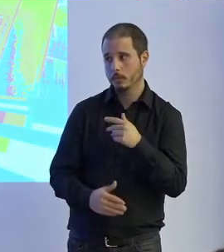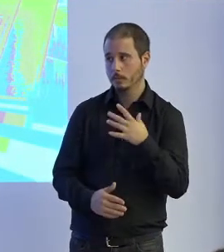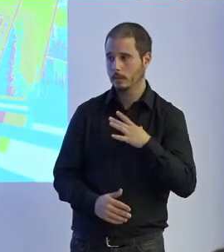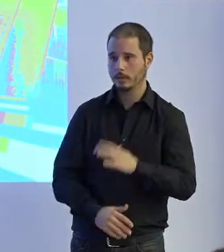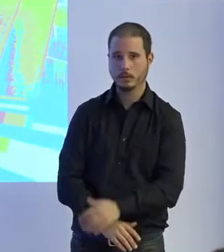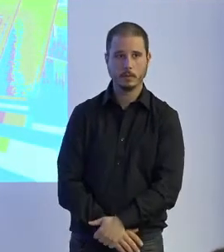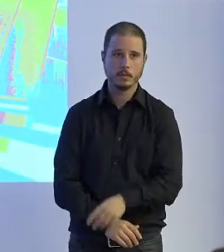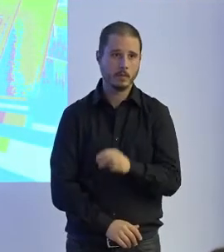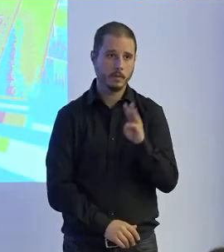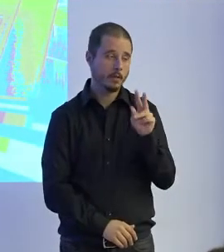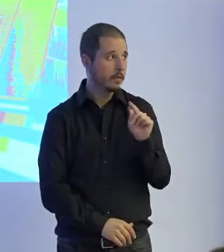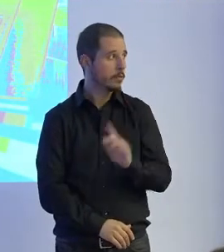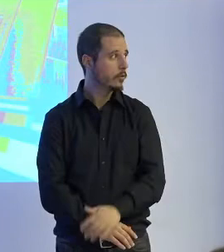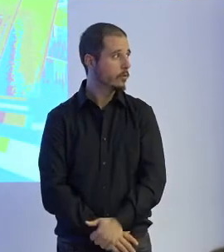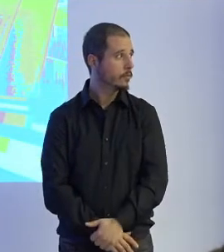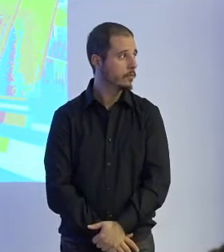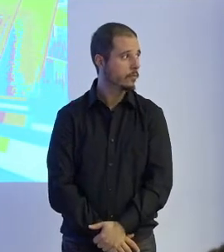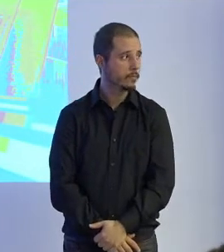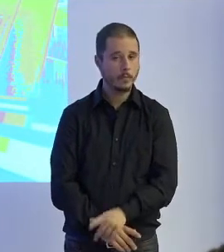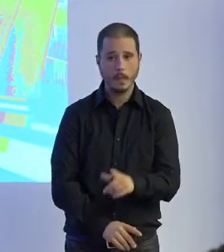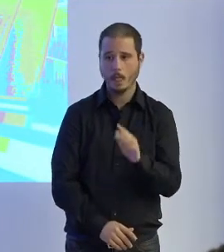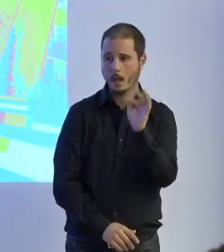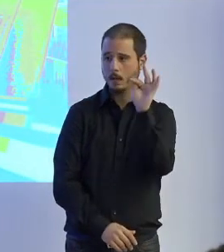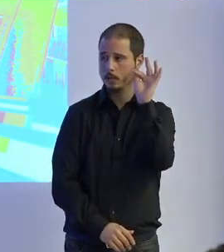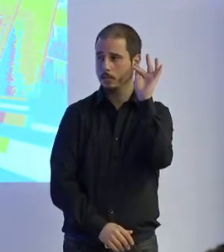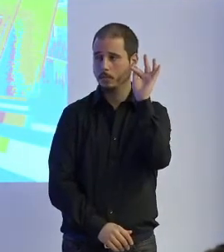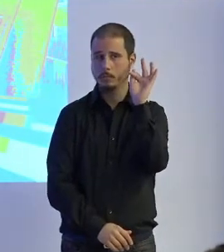tres minutos aún para las últimas reflexiones tengo el video